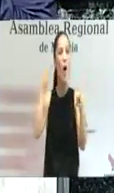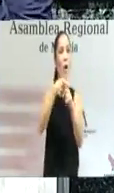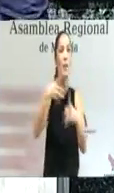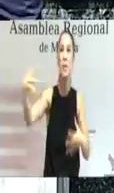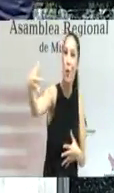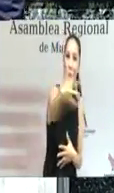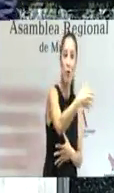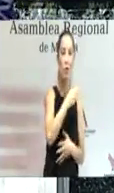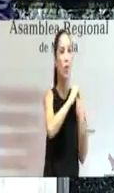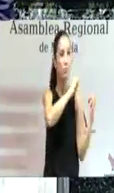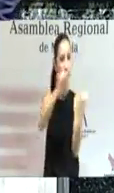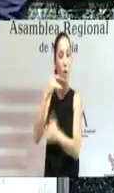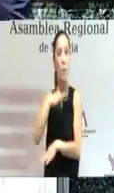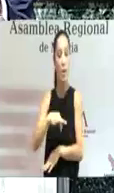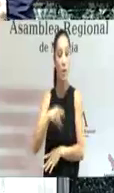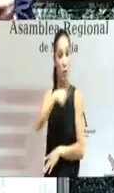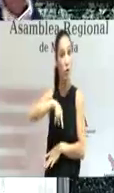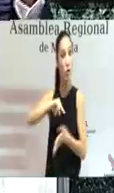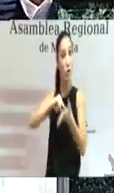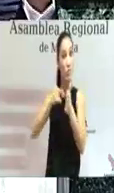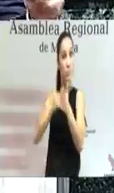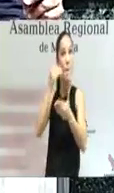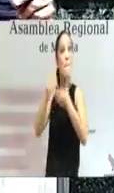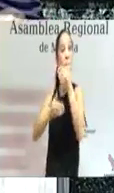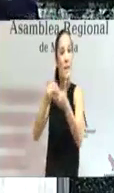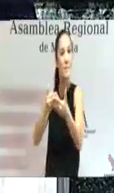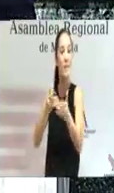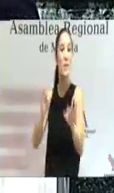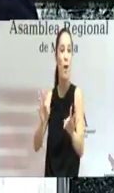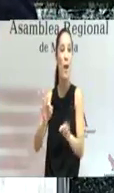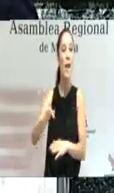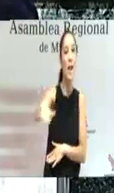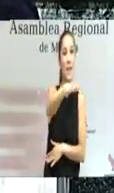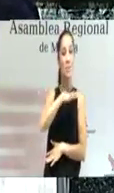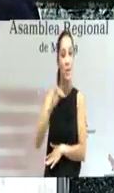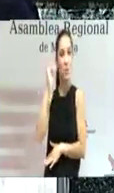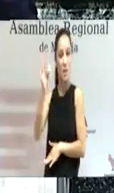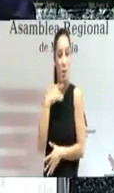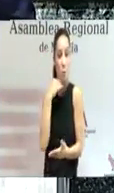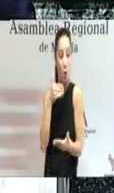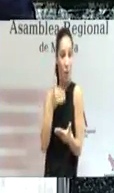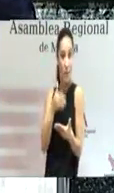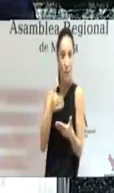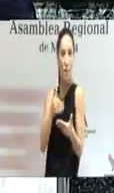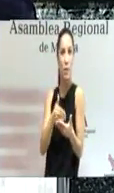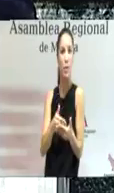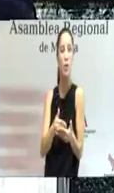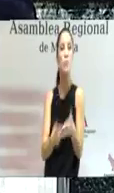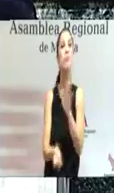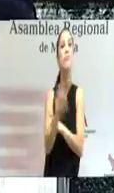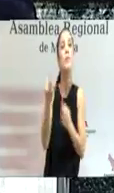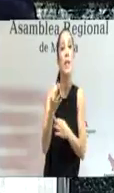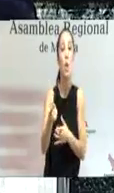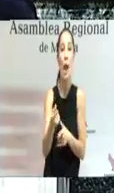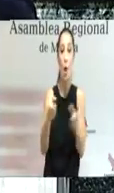hemos puesto en marcha el plan de espacios expositivos y pronto, muy pronto, contaremos con un